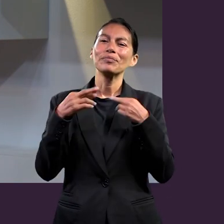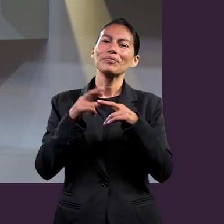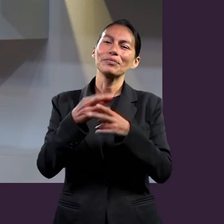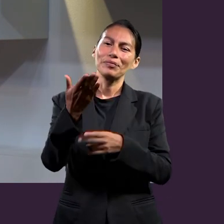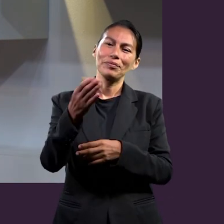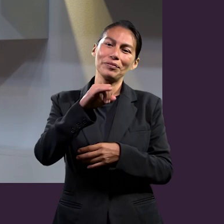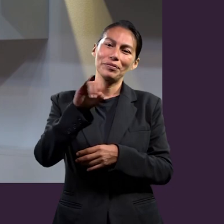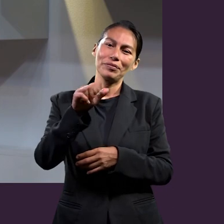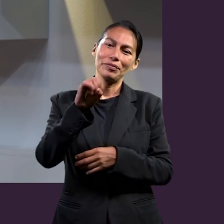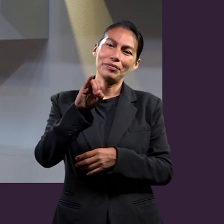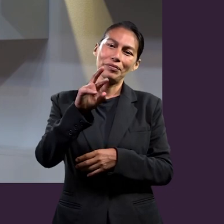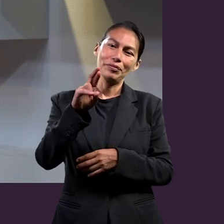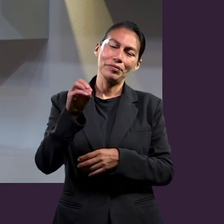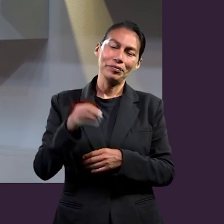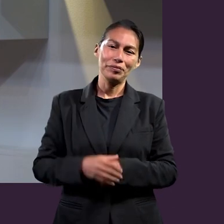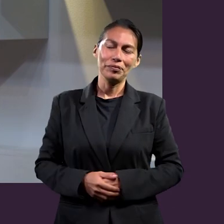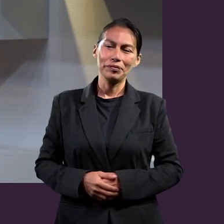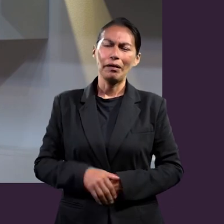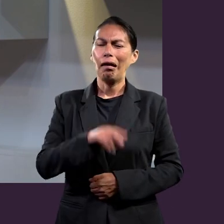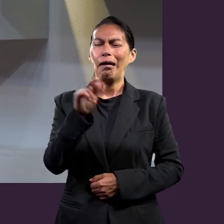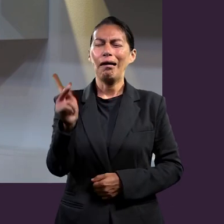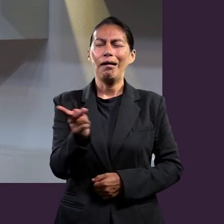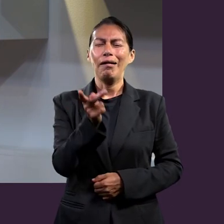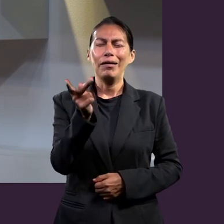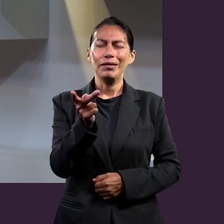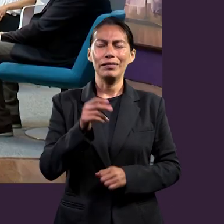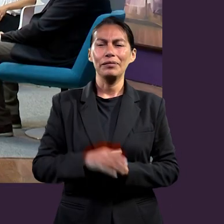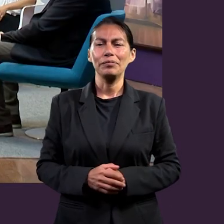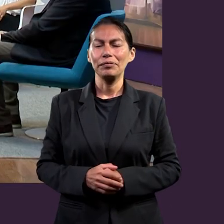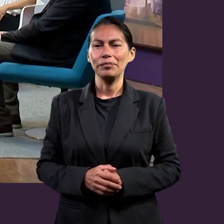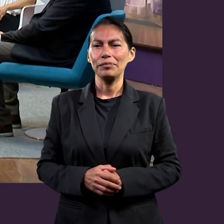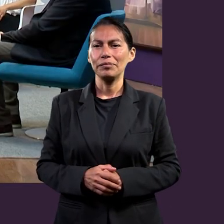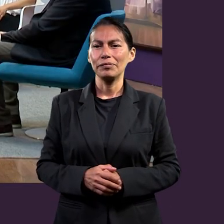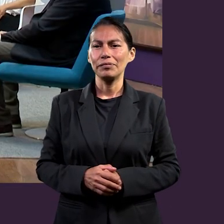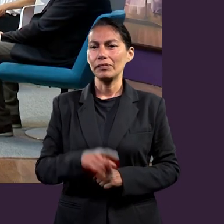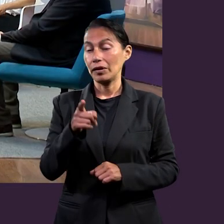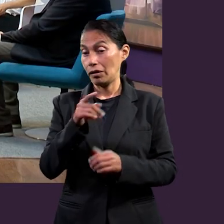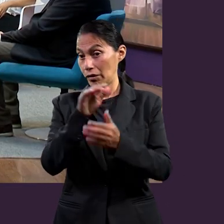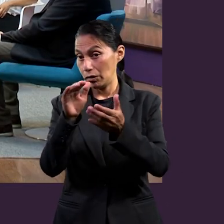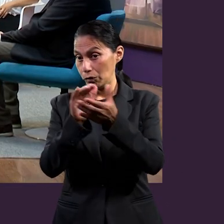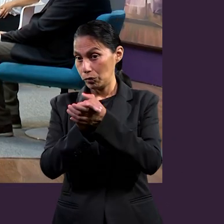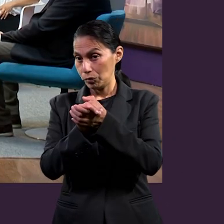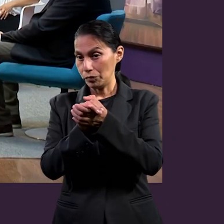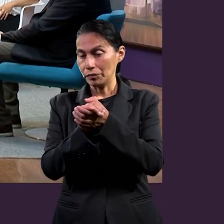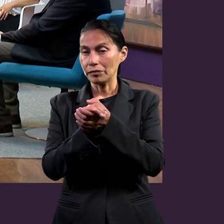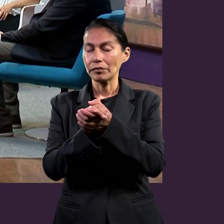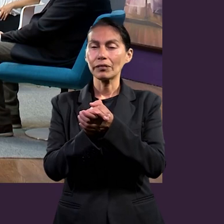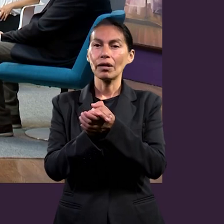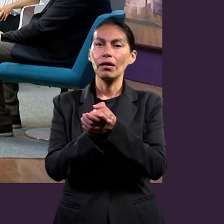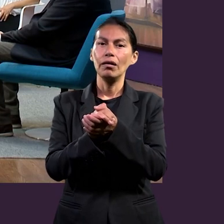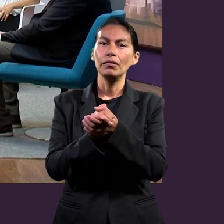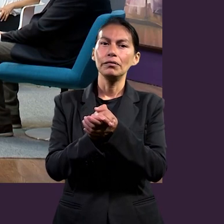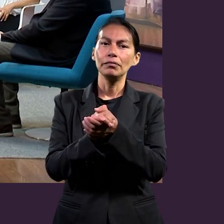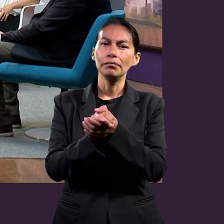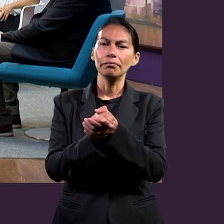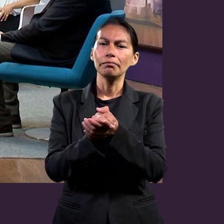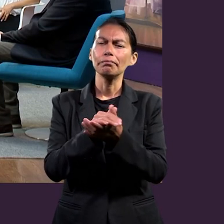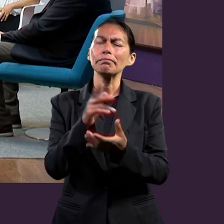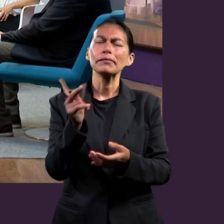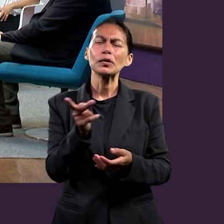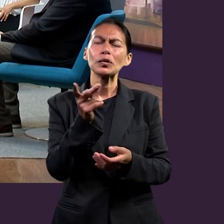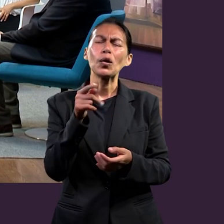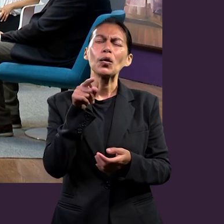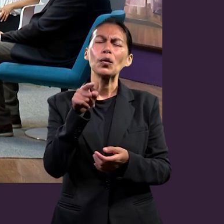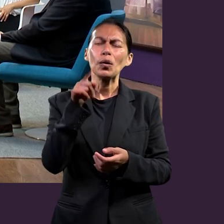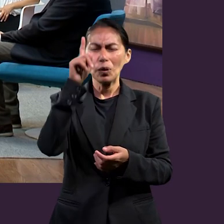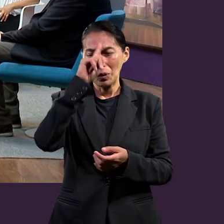casado. Y entonces queremos preguntarte acerca ahora de la parte del esposo. Y la pregunta sería,